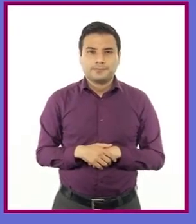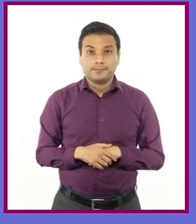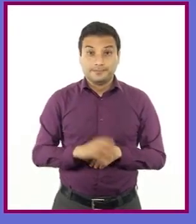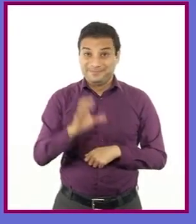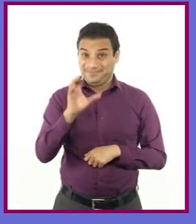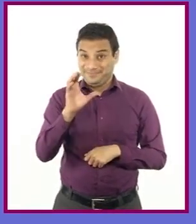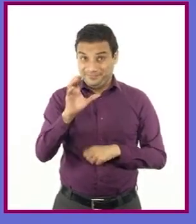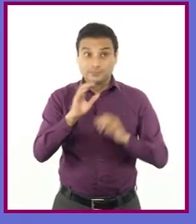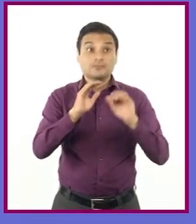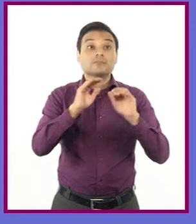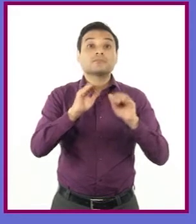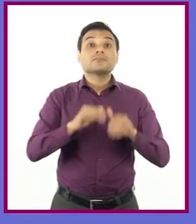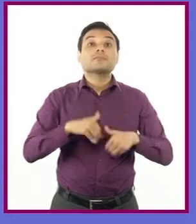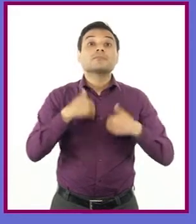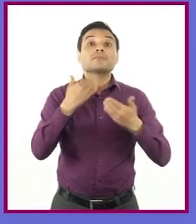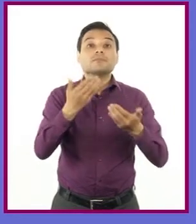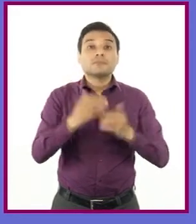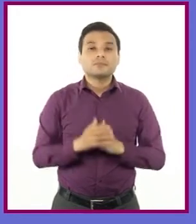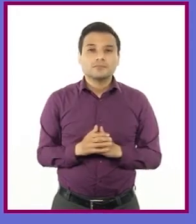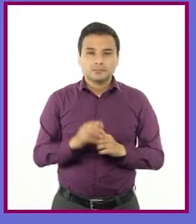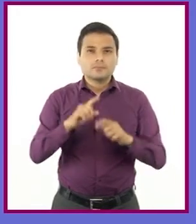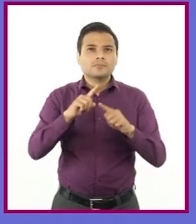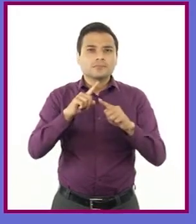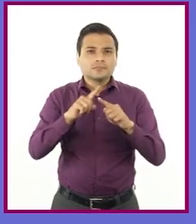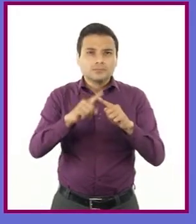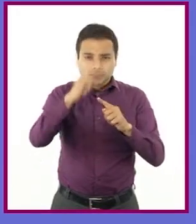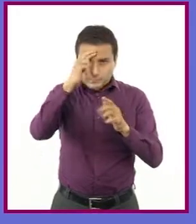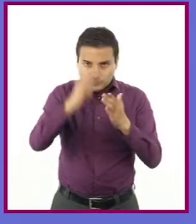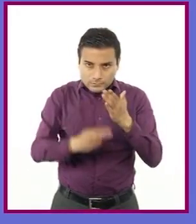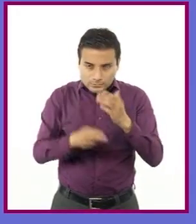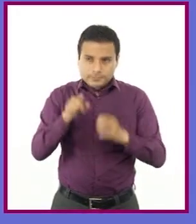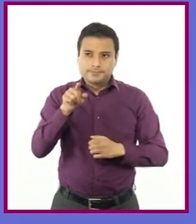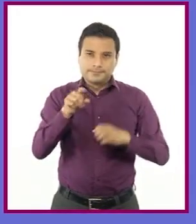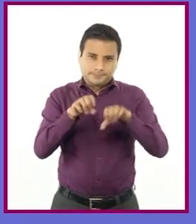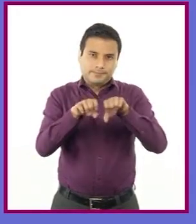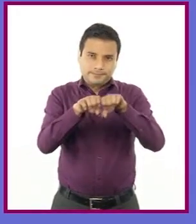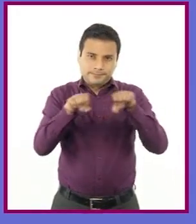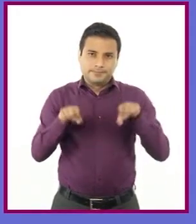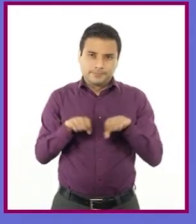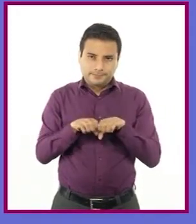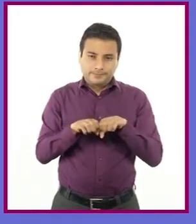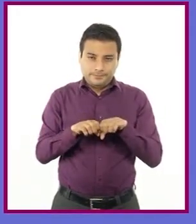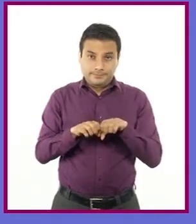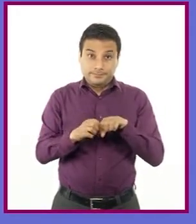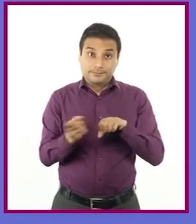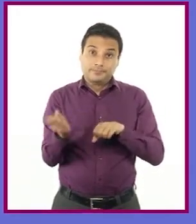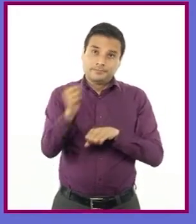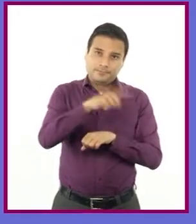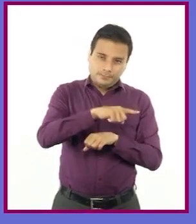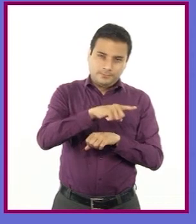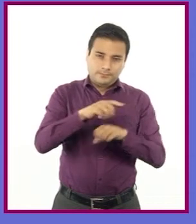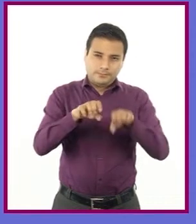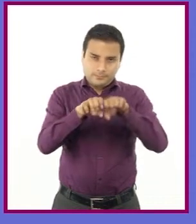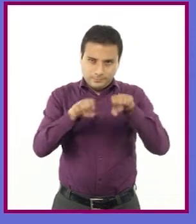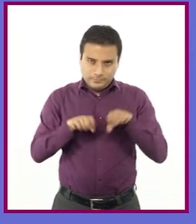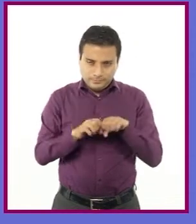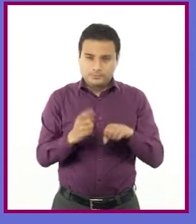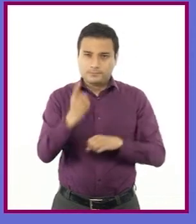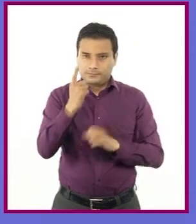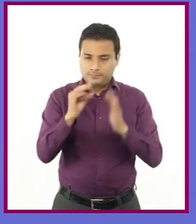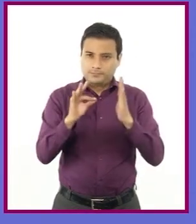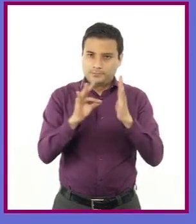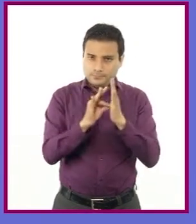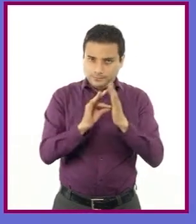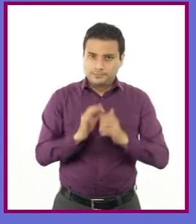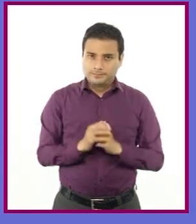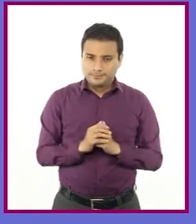juego, se consideraría falta al equipo que tocase el último balón y se le anotará un punto al equipo contrario. Se considera fuera